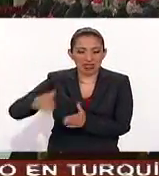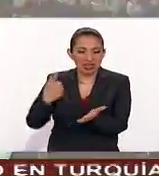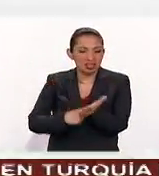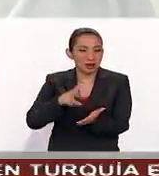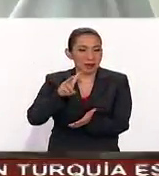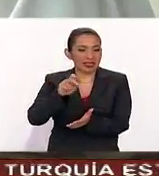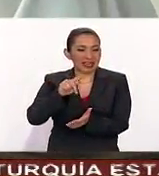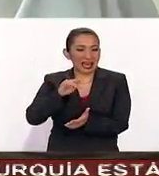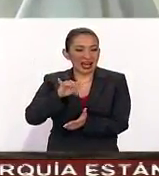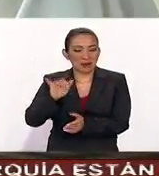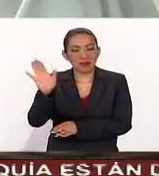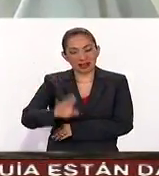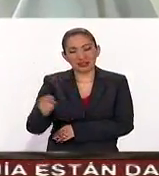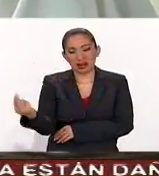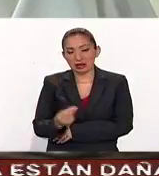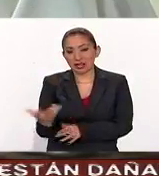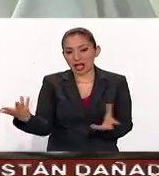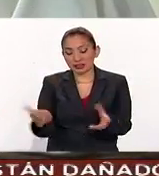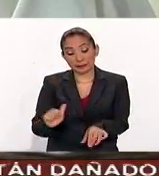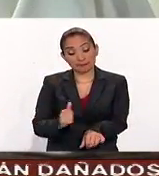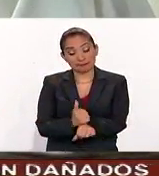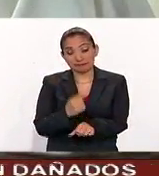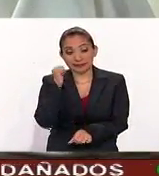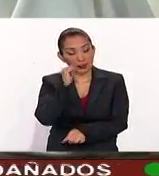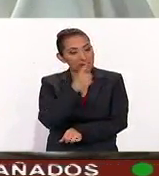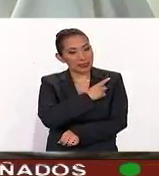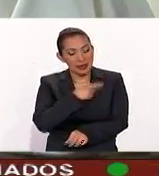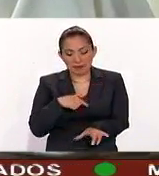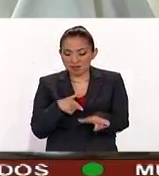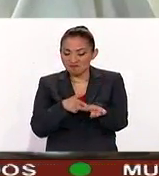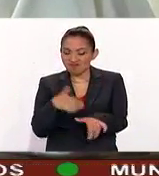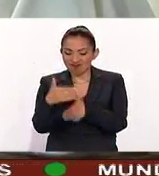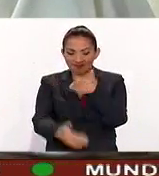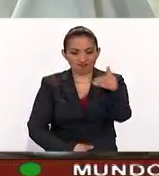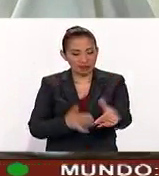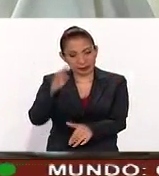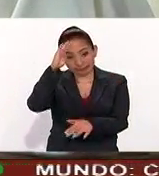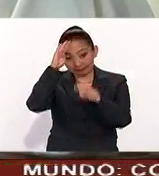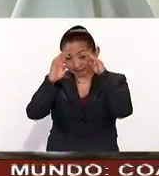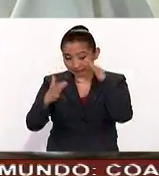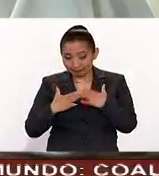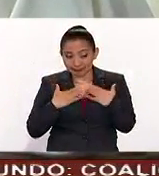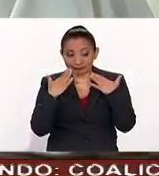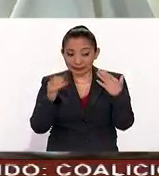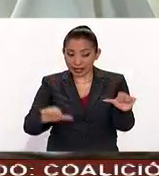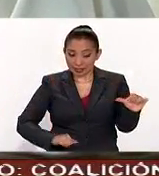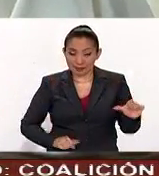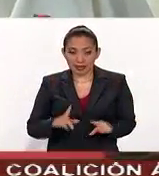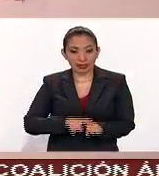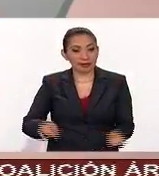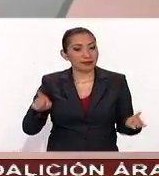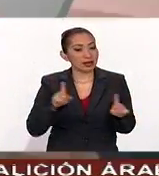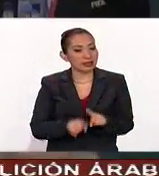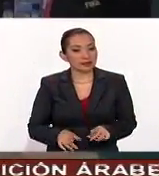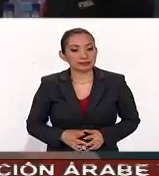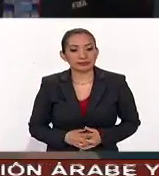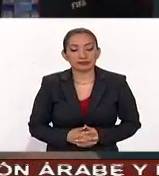Vaticano. Parece necesario establecer lo que ha sido y siempre deberá ser objeto de reflexión sincera y acciones diversas.